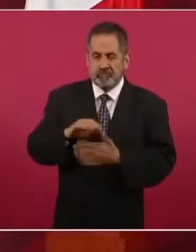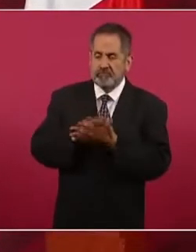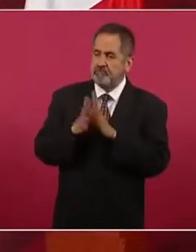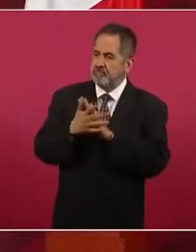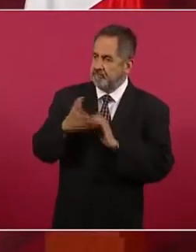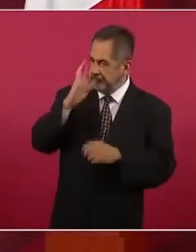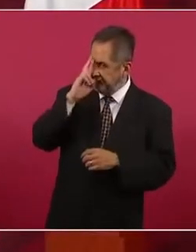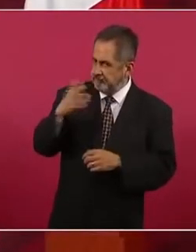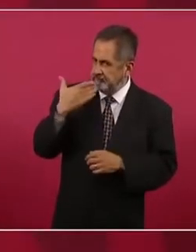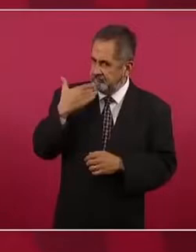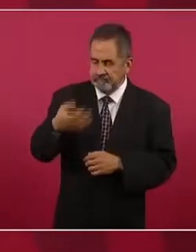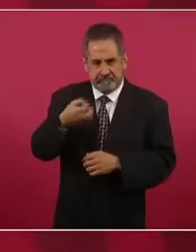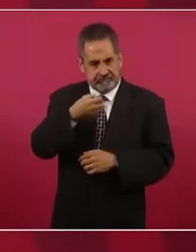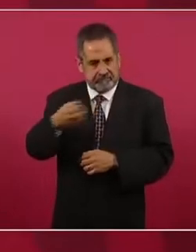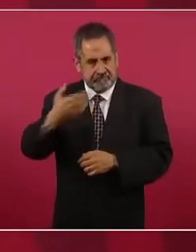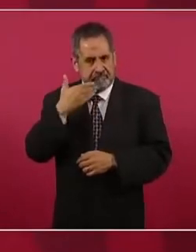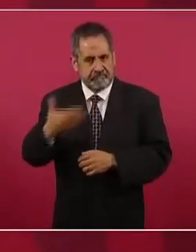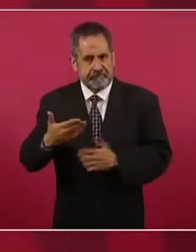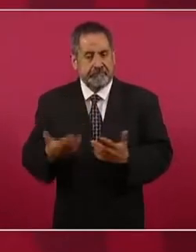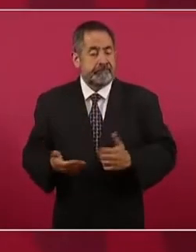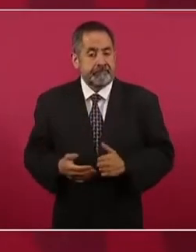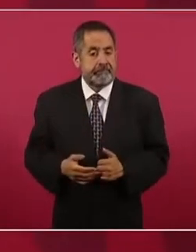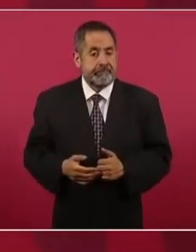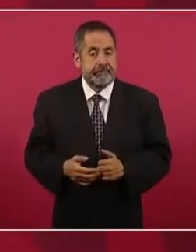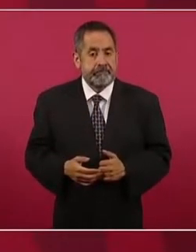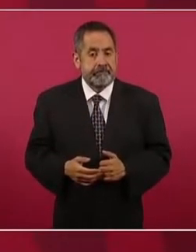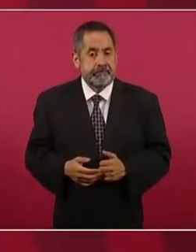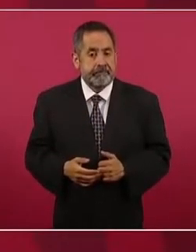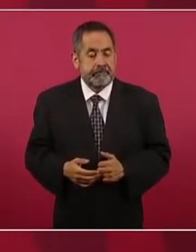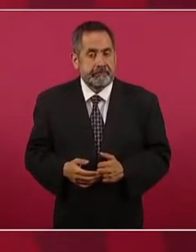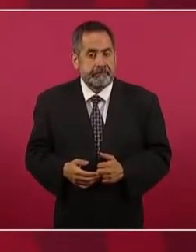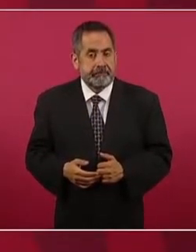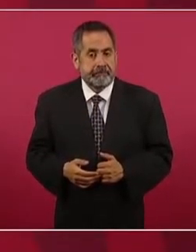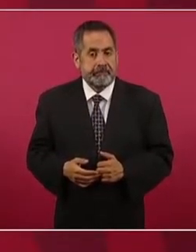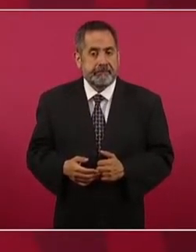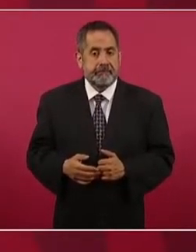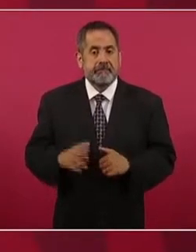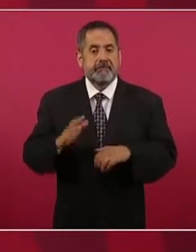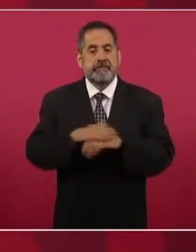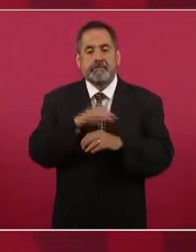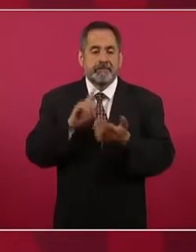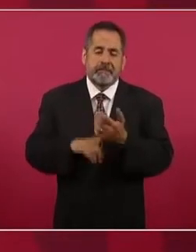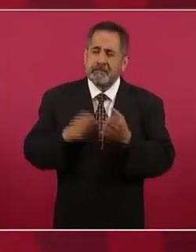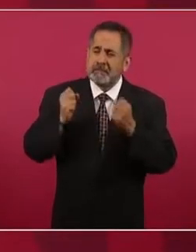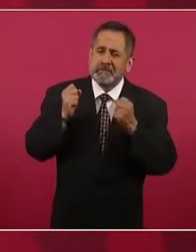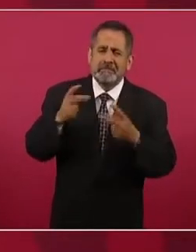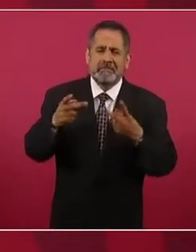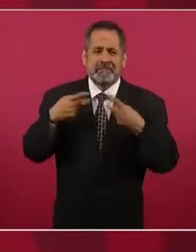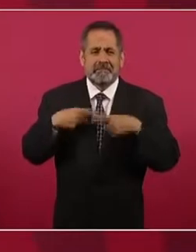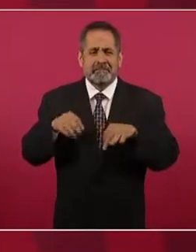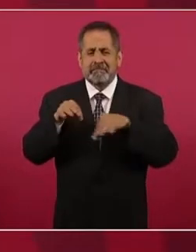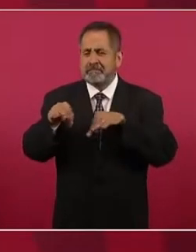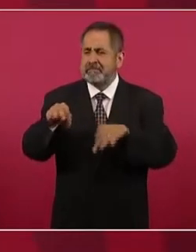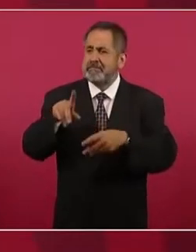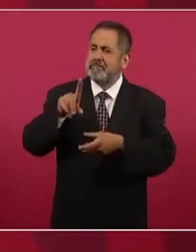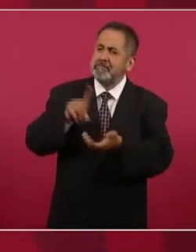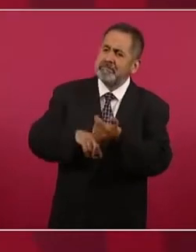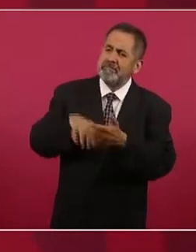porque se tenía a miles de trabajadores de la salud